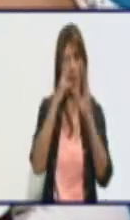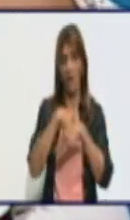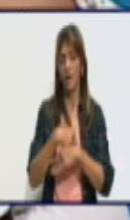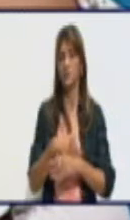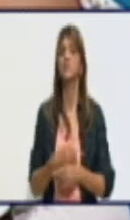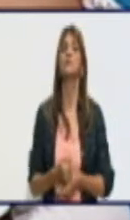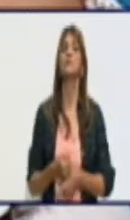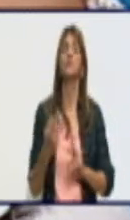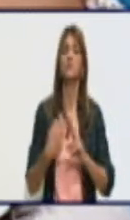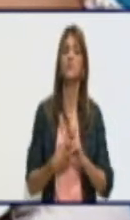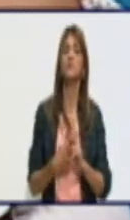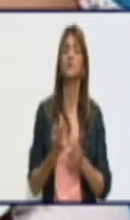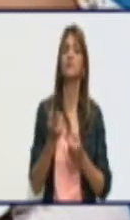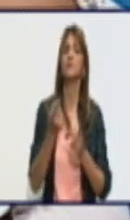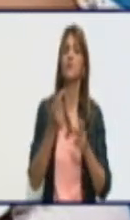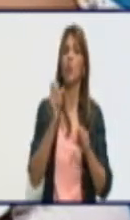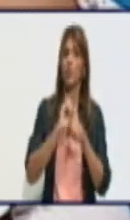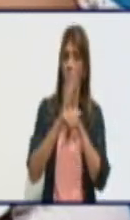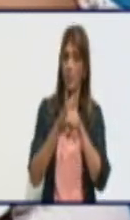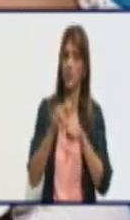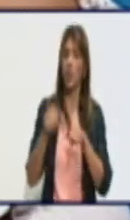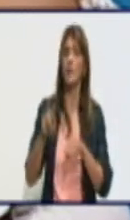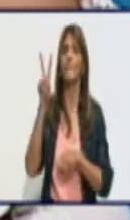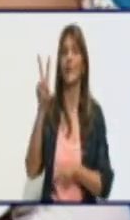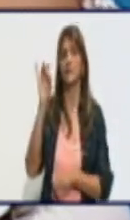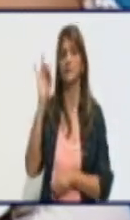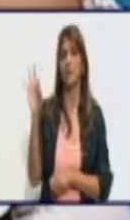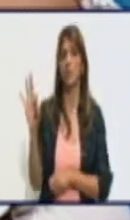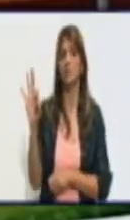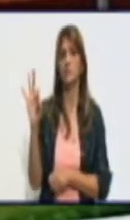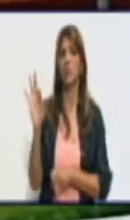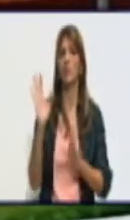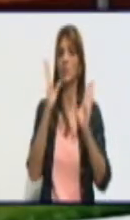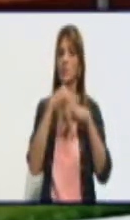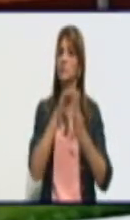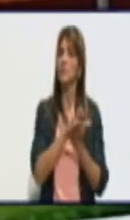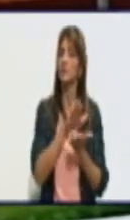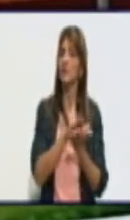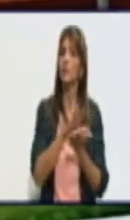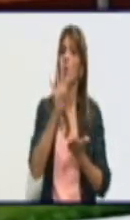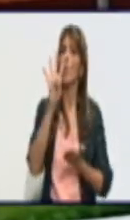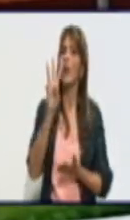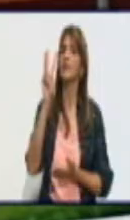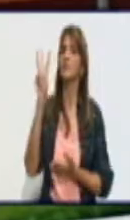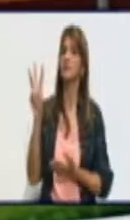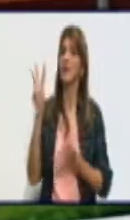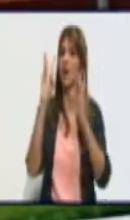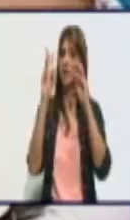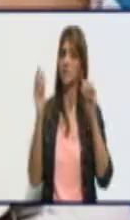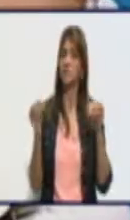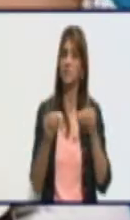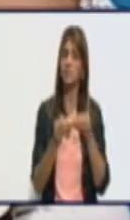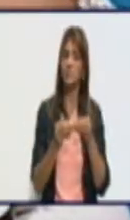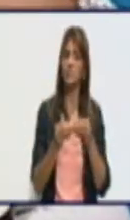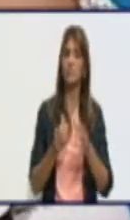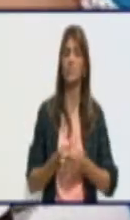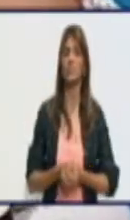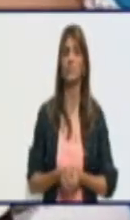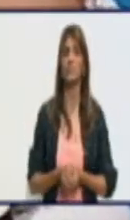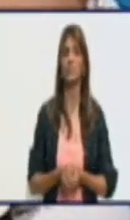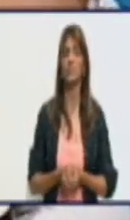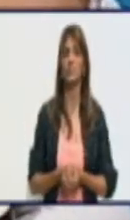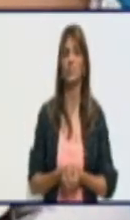28. Gestante no se confirmó ninguna en las últimas 24 horas. Mantenemos 43 en el acumulado y una puérpera que sí dio